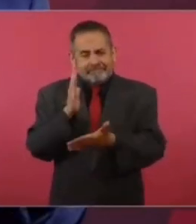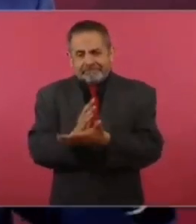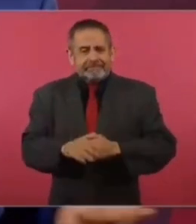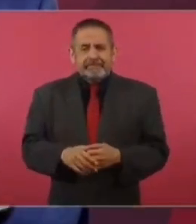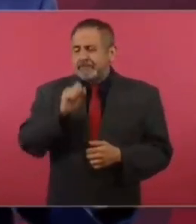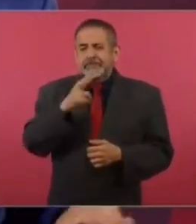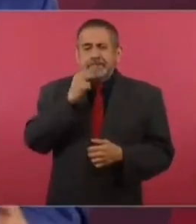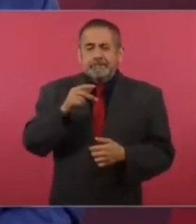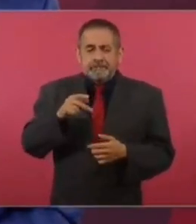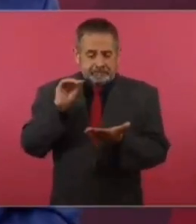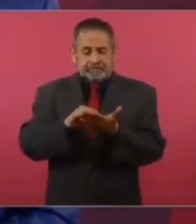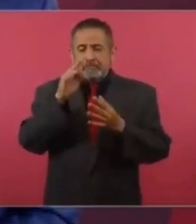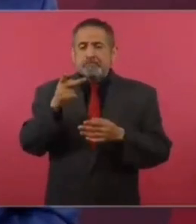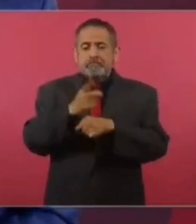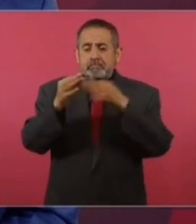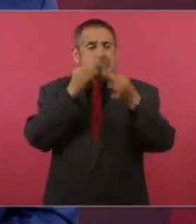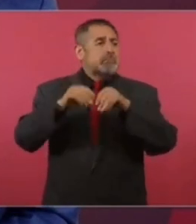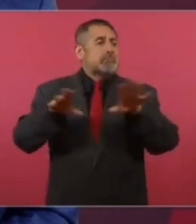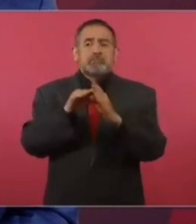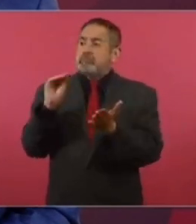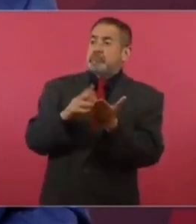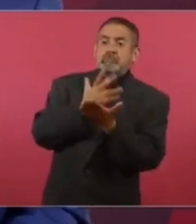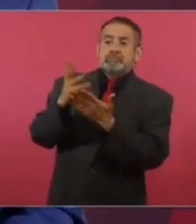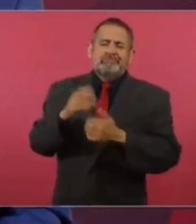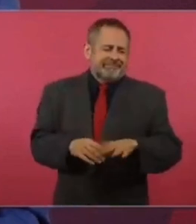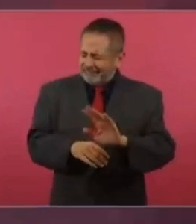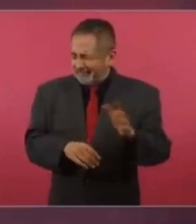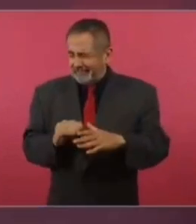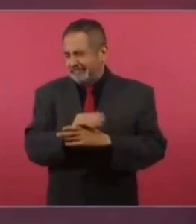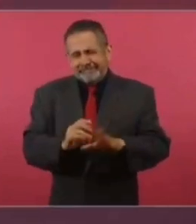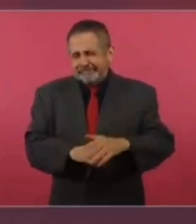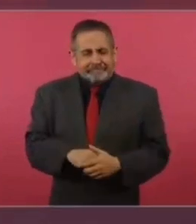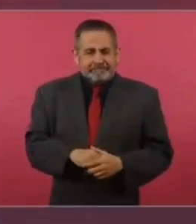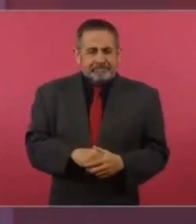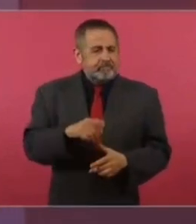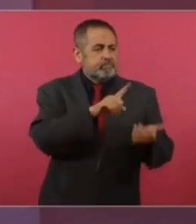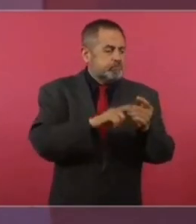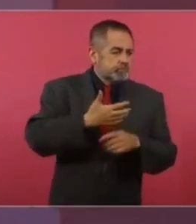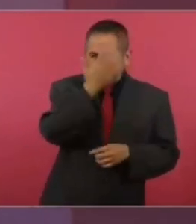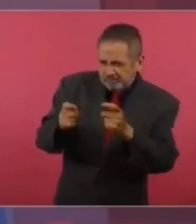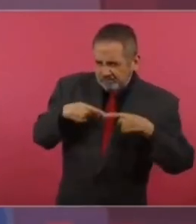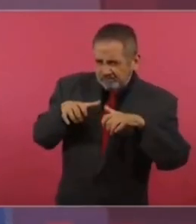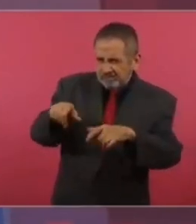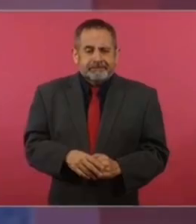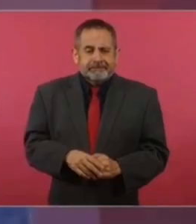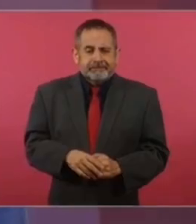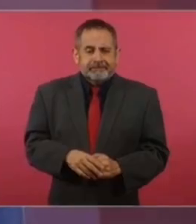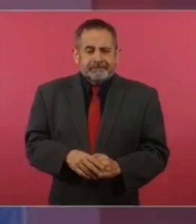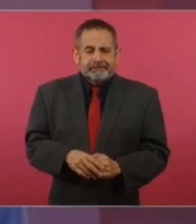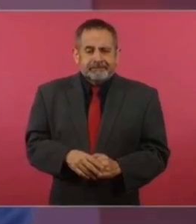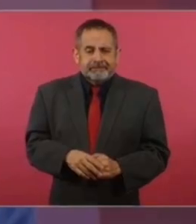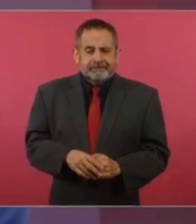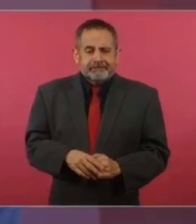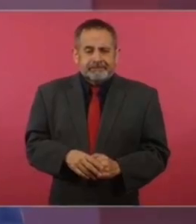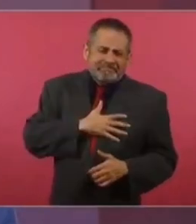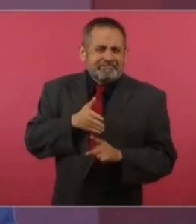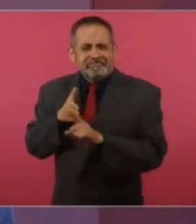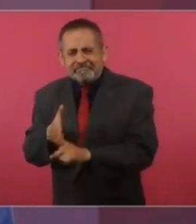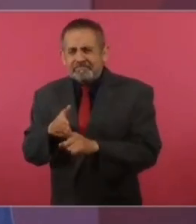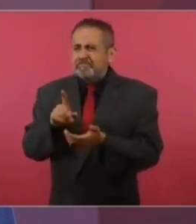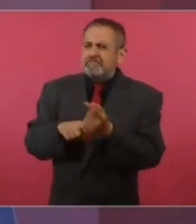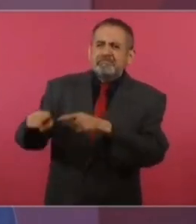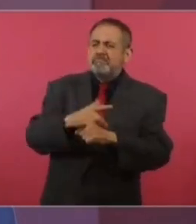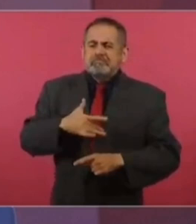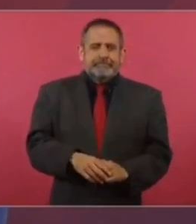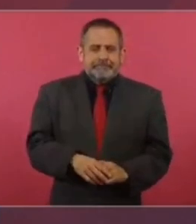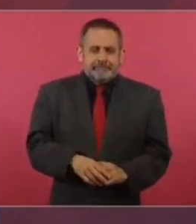También no funcionan los publicistas. Que no les hagan caso. Los publicistas no tienen conocimiento de las pasiones, los